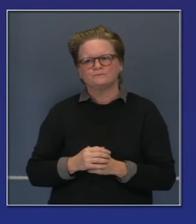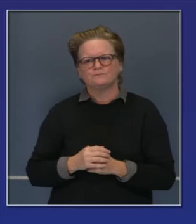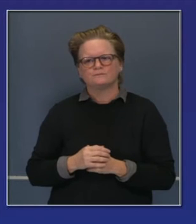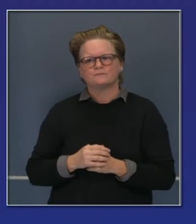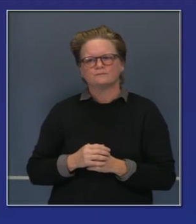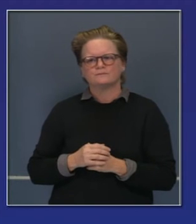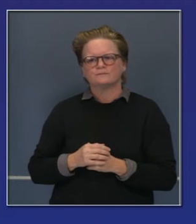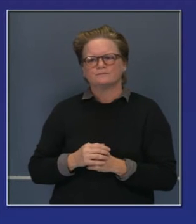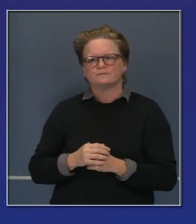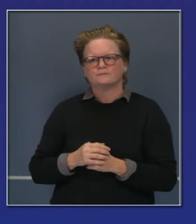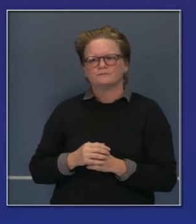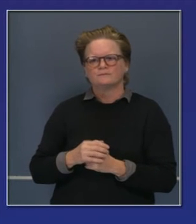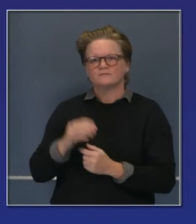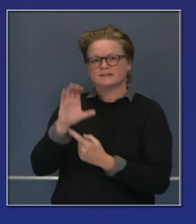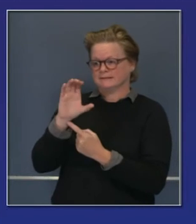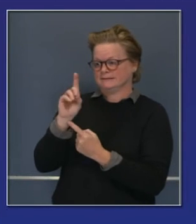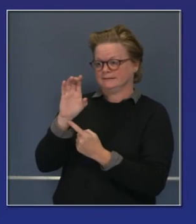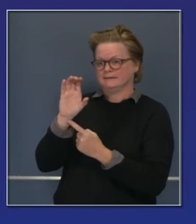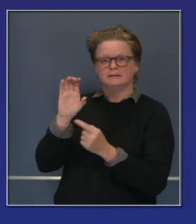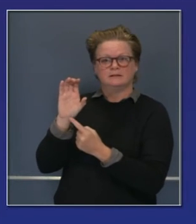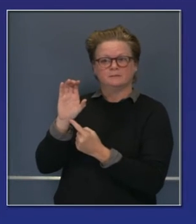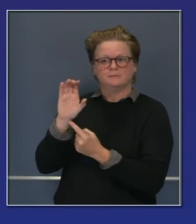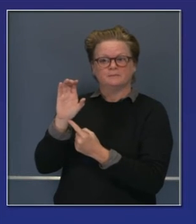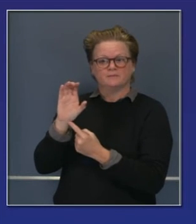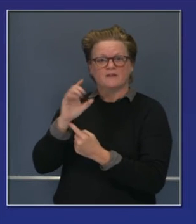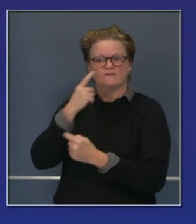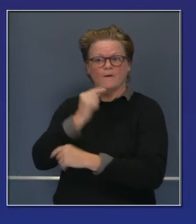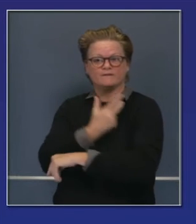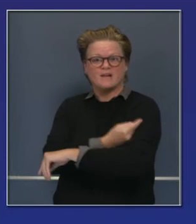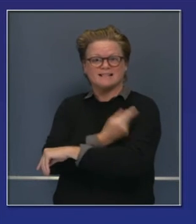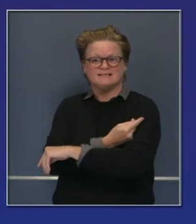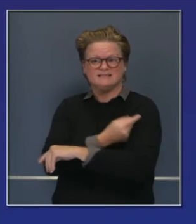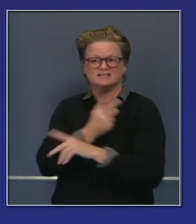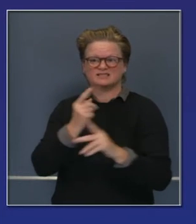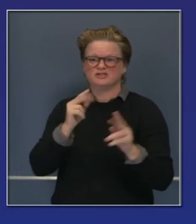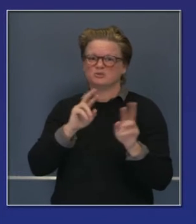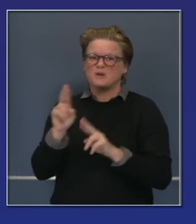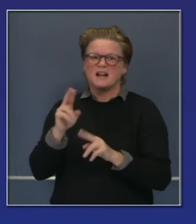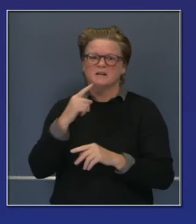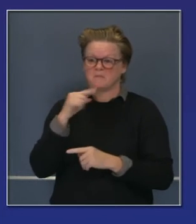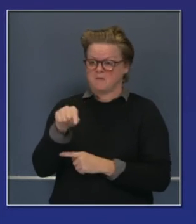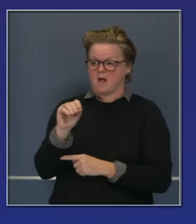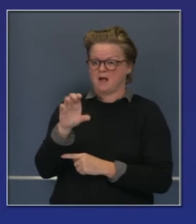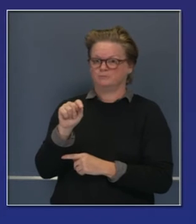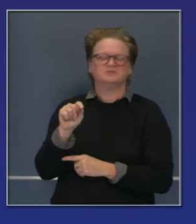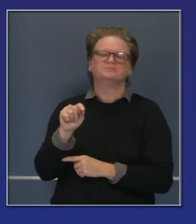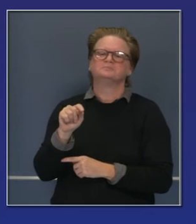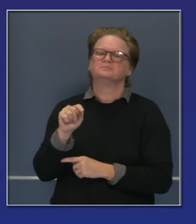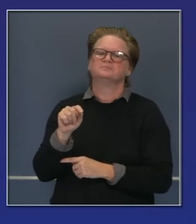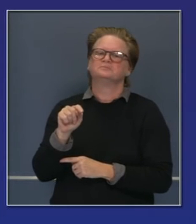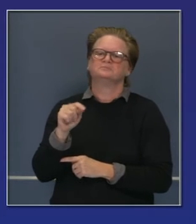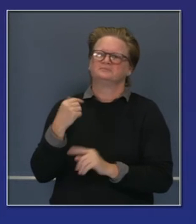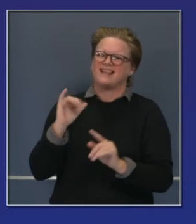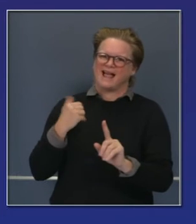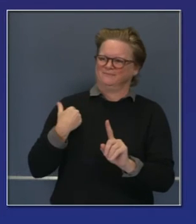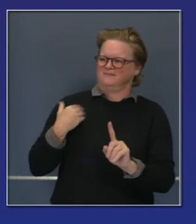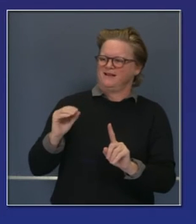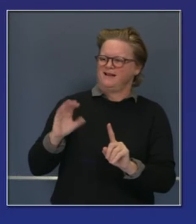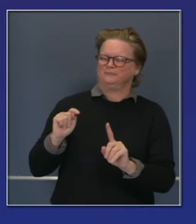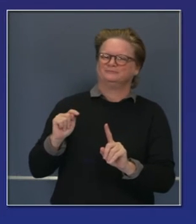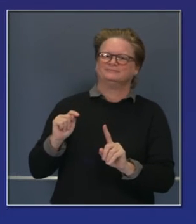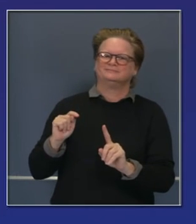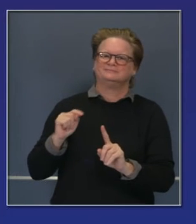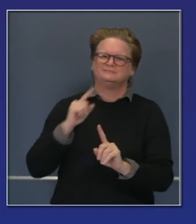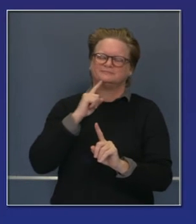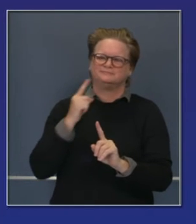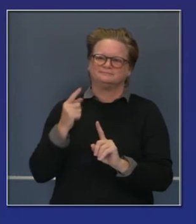pensó que verían estas vacunas disponibles para octubre. Eso no sucedió. Dijeron serán disponibles en